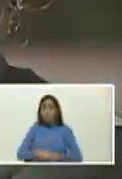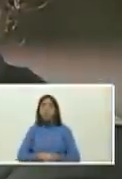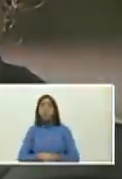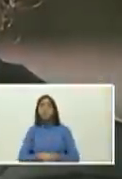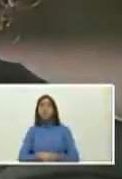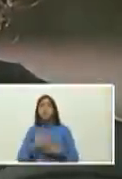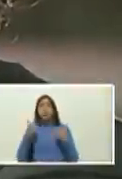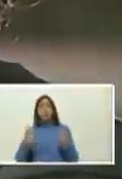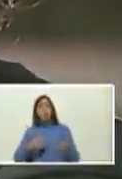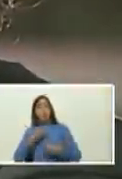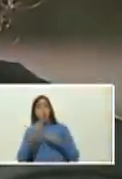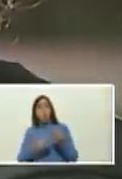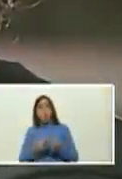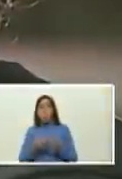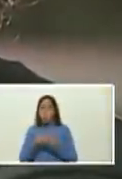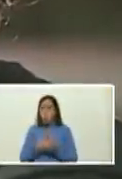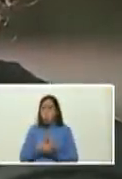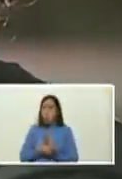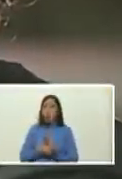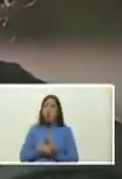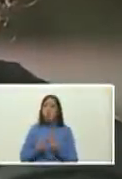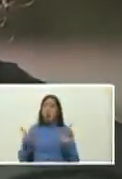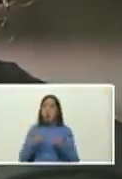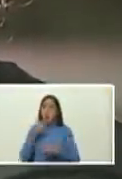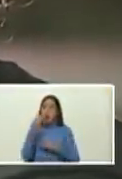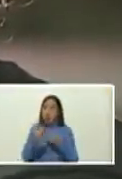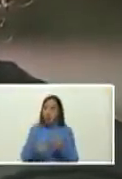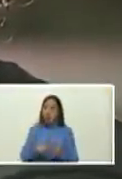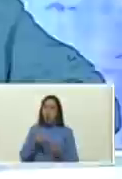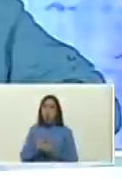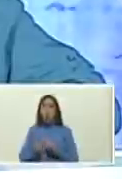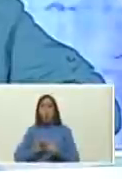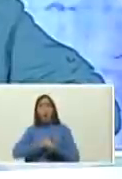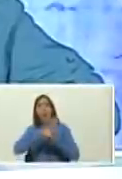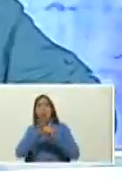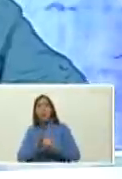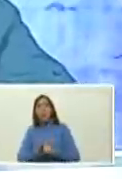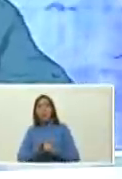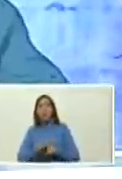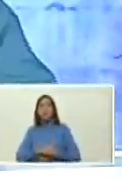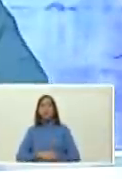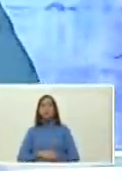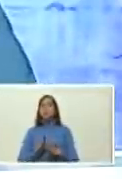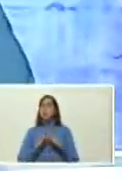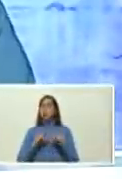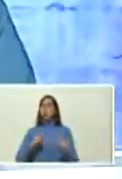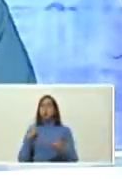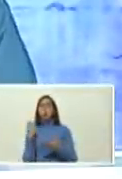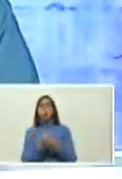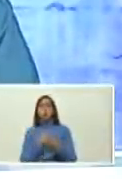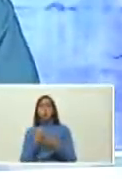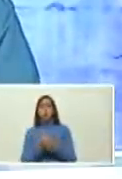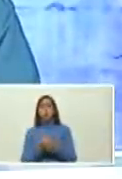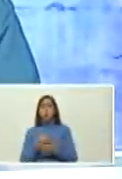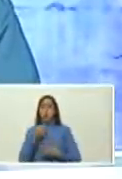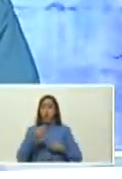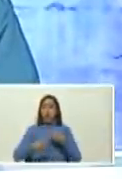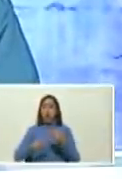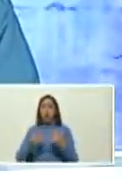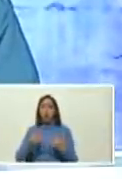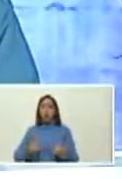actualizando el documental sobre la pandemia y toda esta batalla que se está haciendo